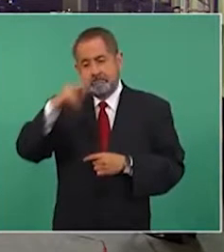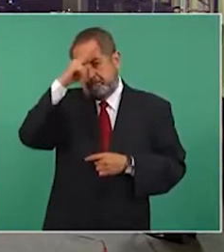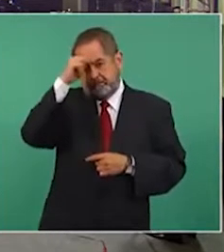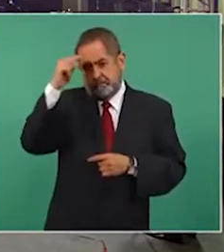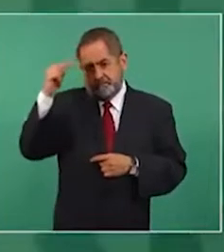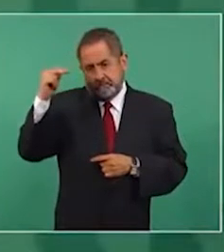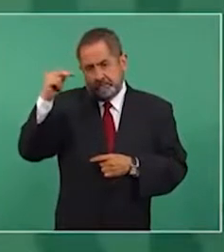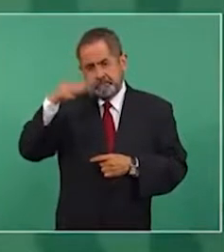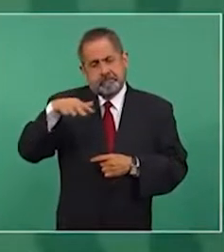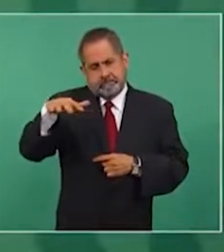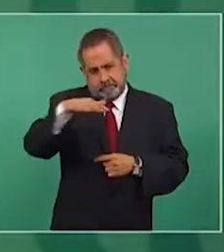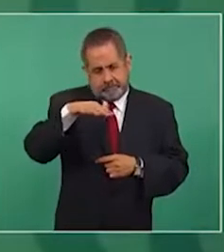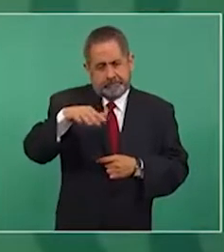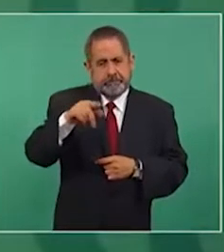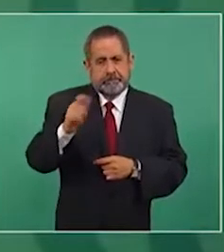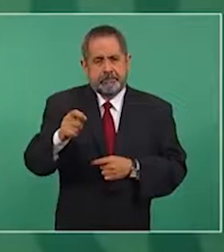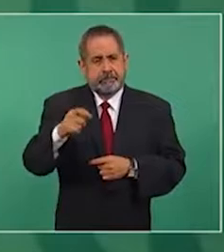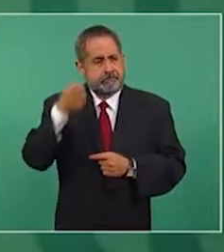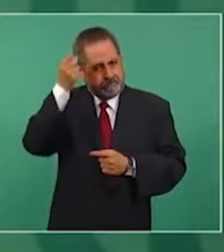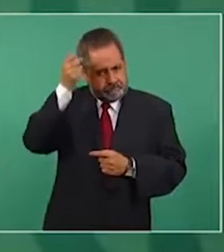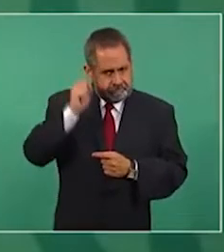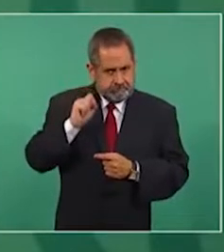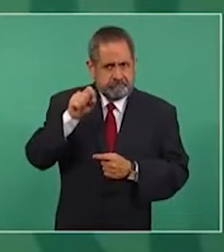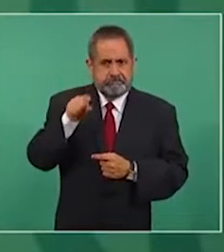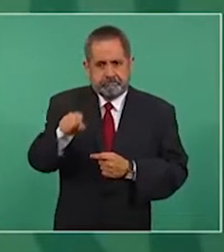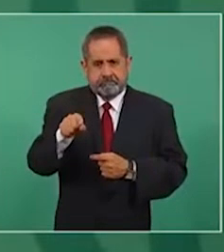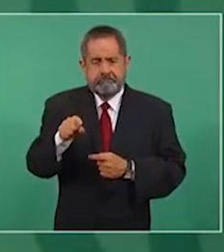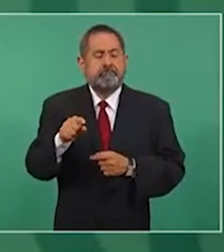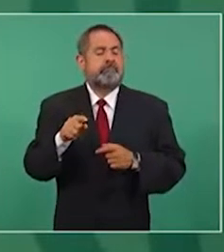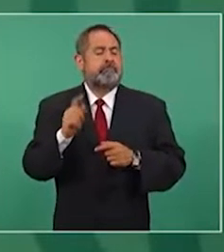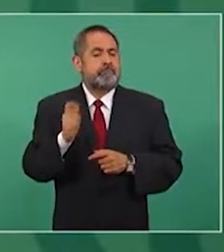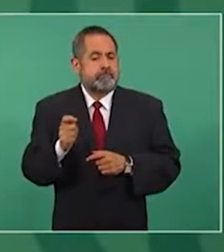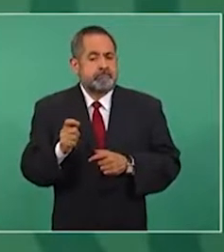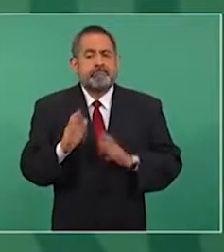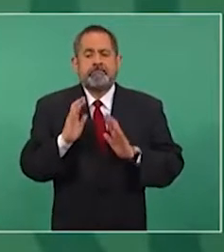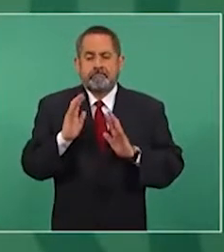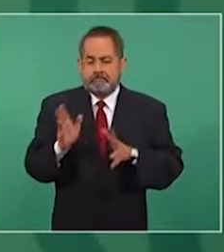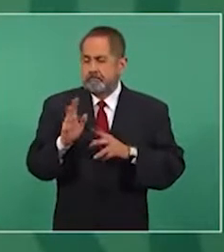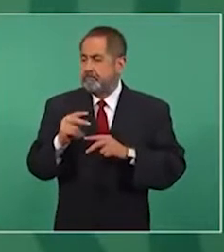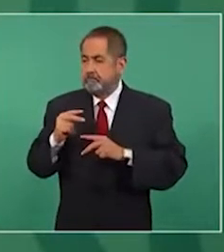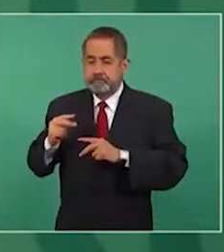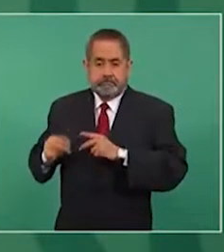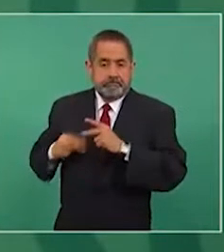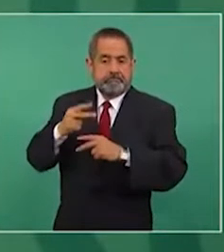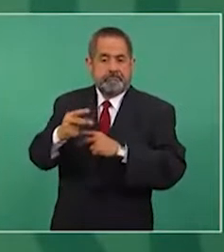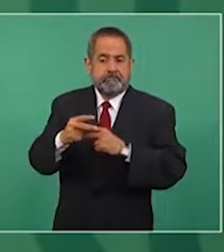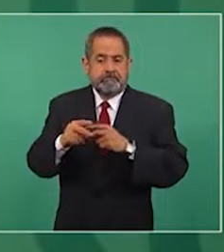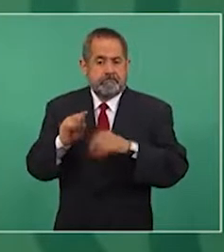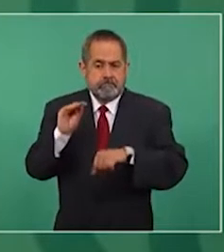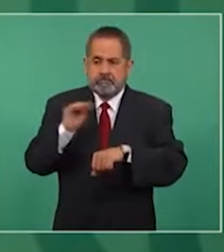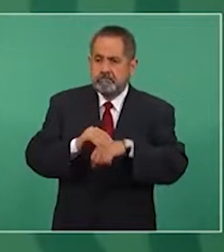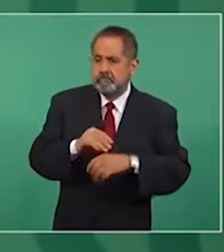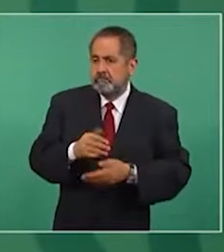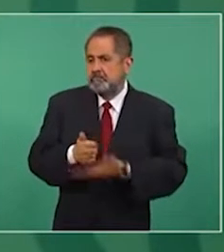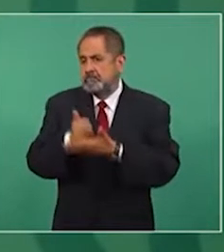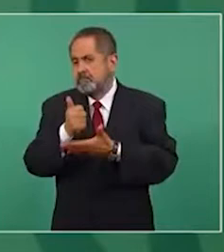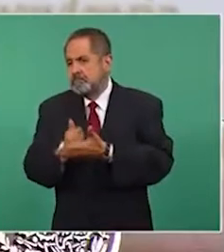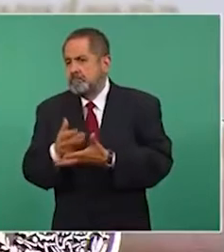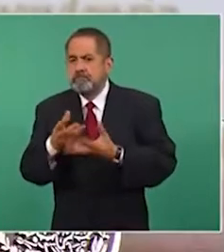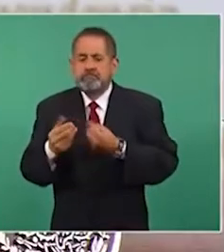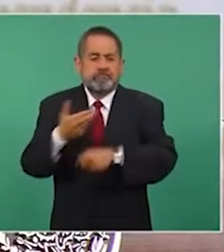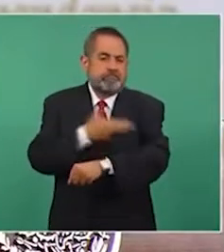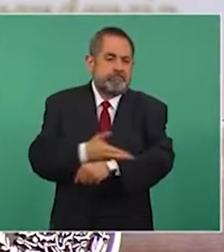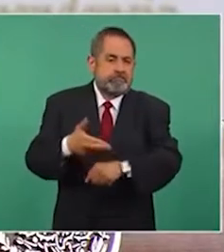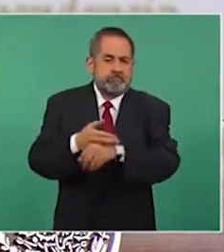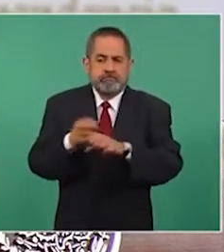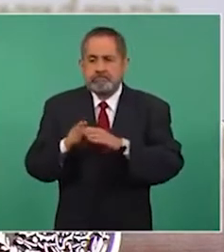en Sinaloa, ya se están llevando a cabo, se están